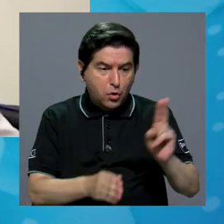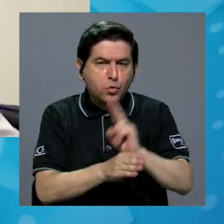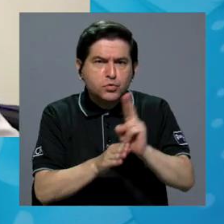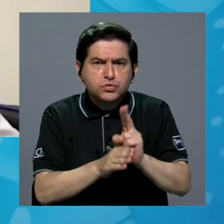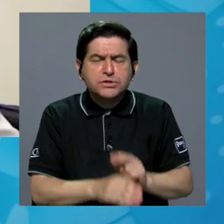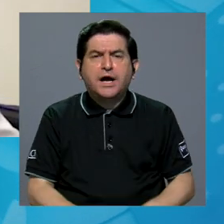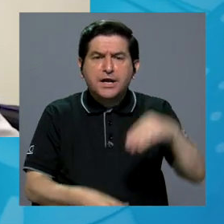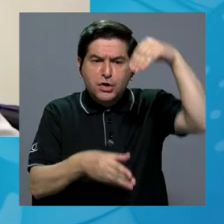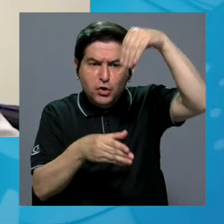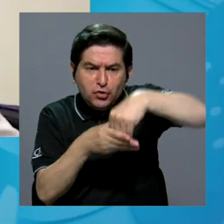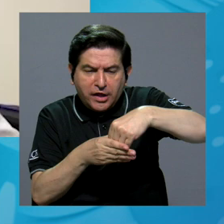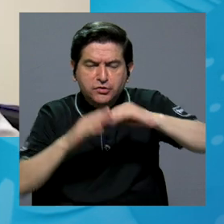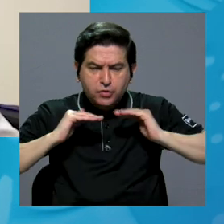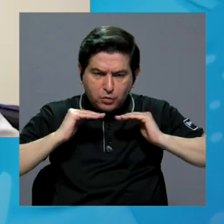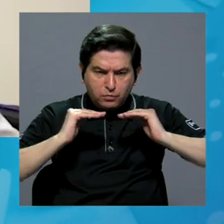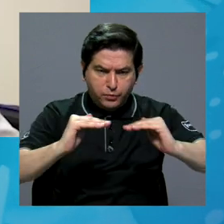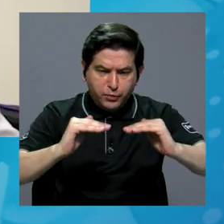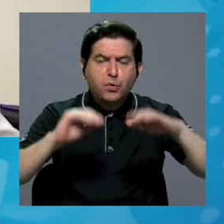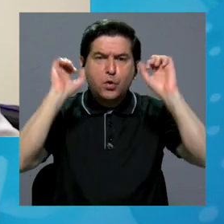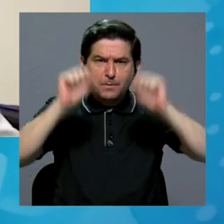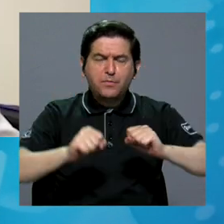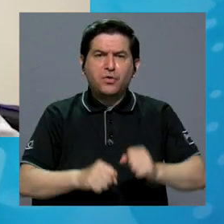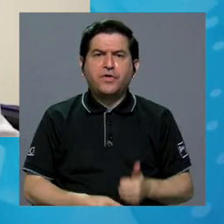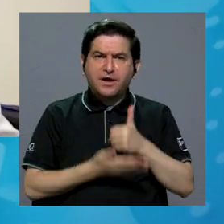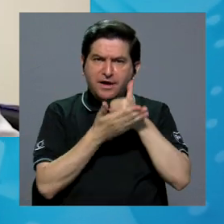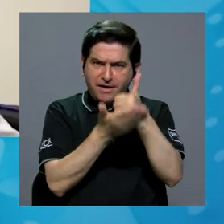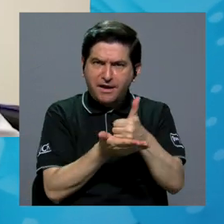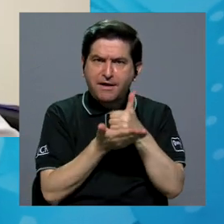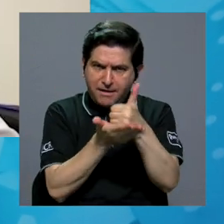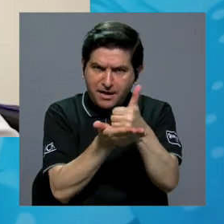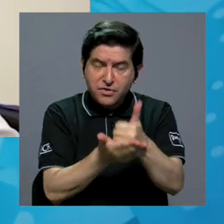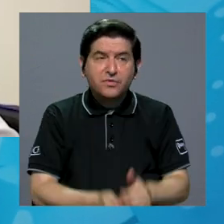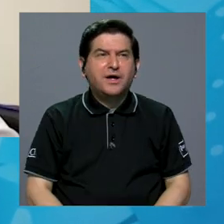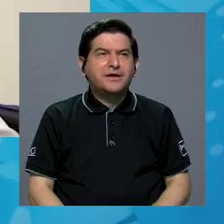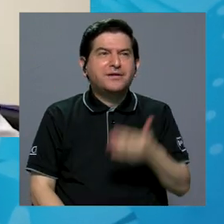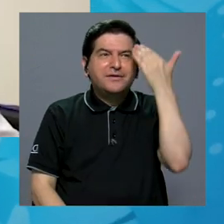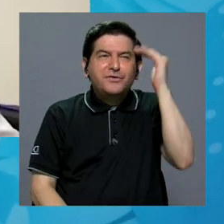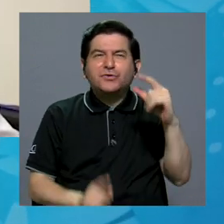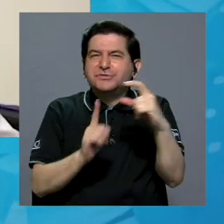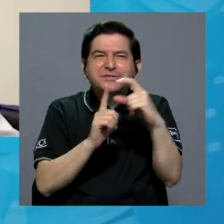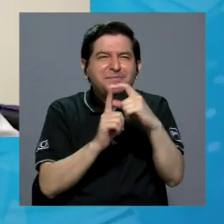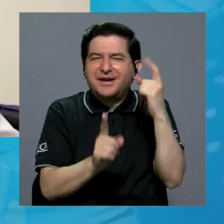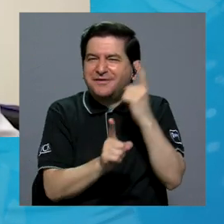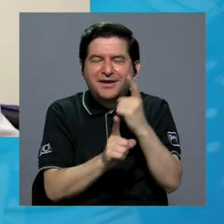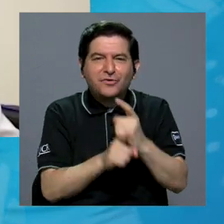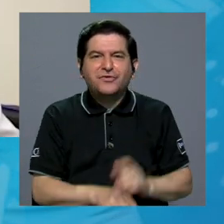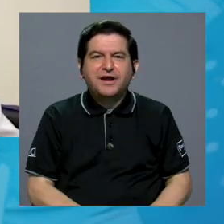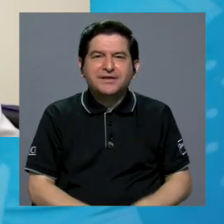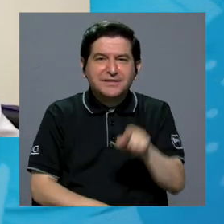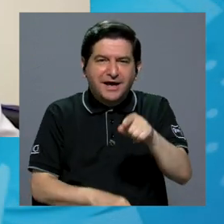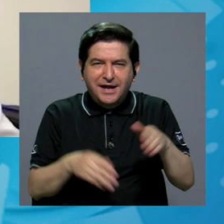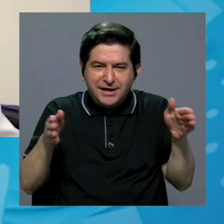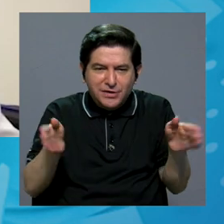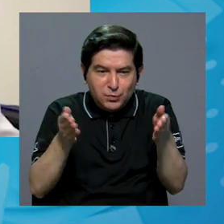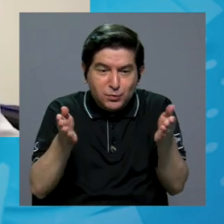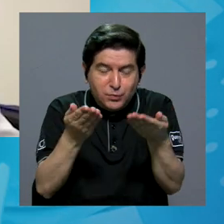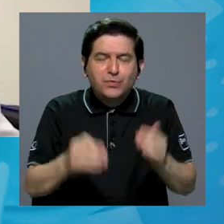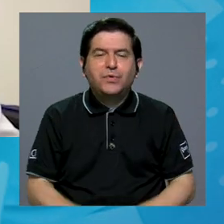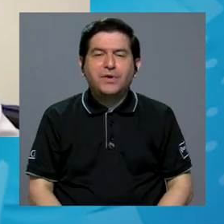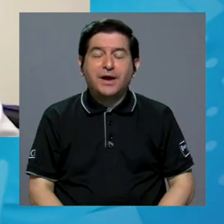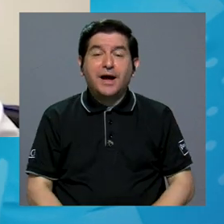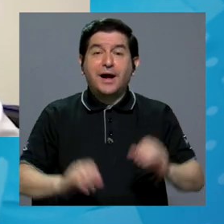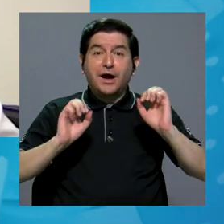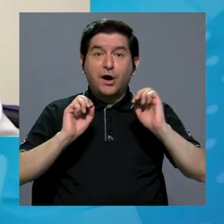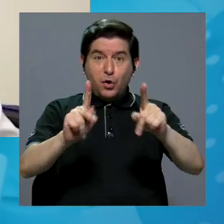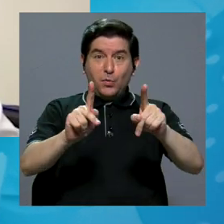Utilizarlo, meterlo en el asfalto y que pueda servir como, no sé si la palabra es catalizador, ¿verdad? Eso nos da ahí un margen